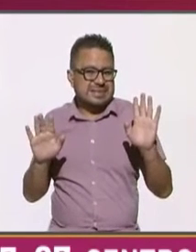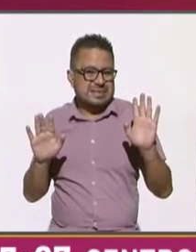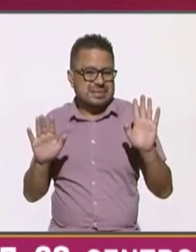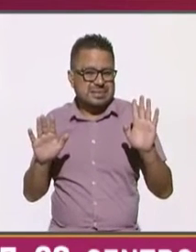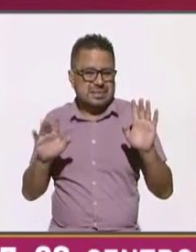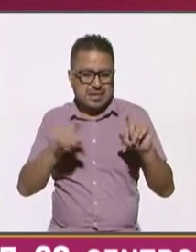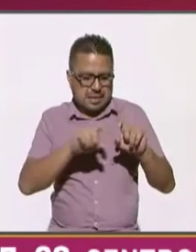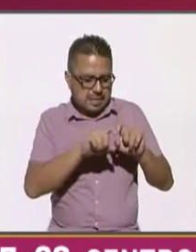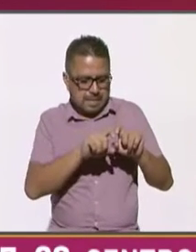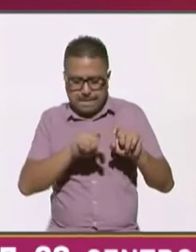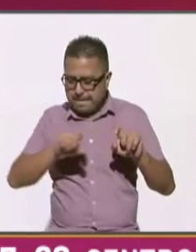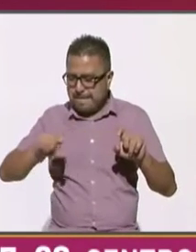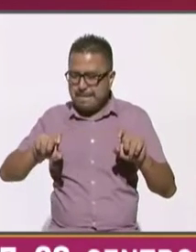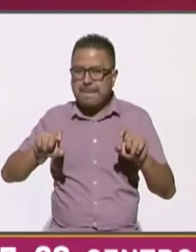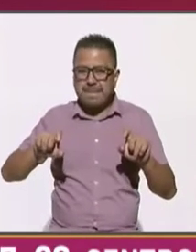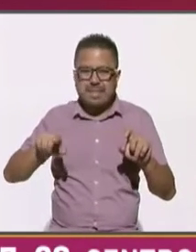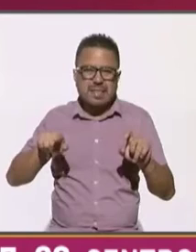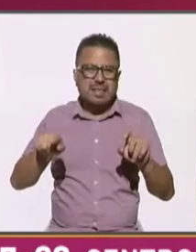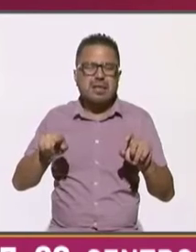la barra digamos